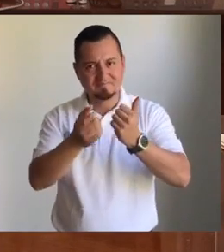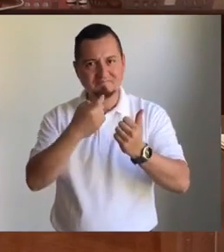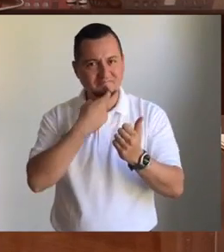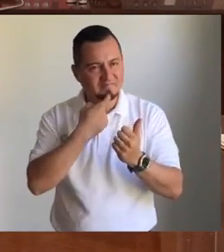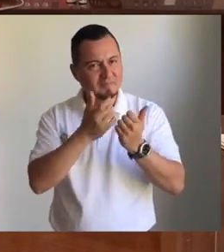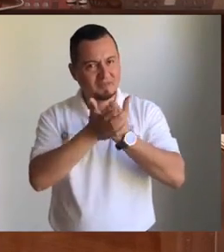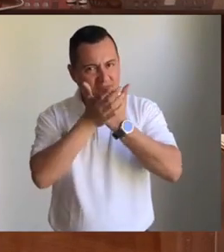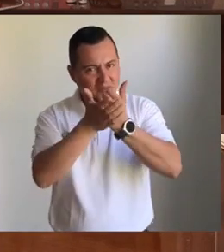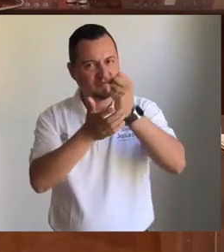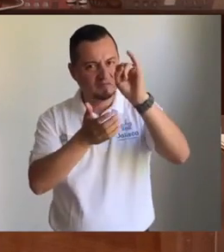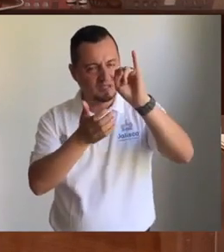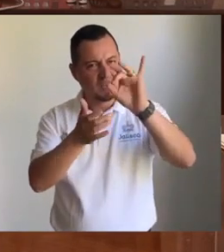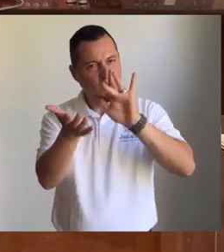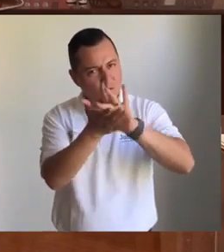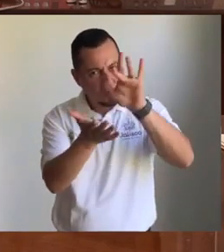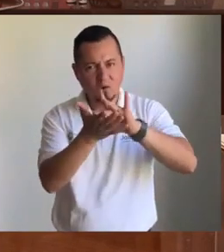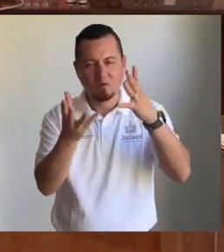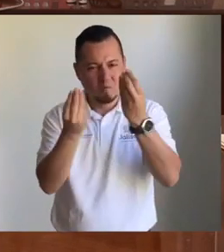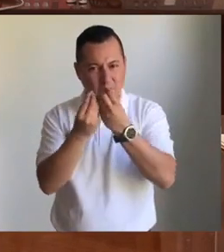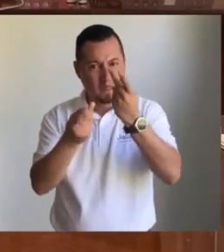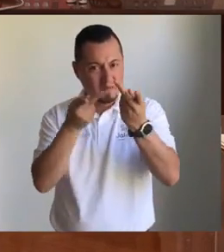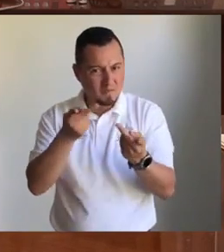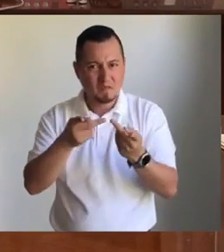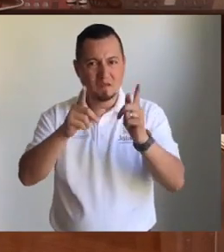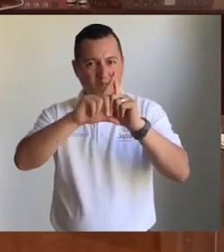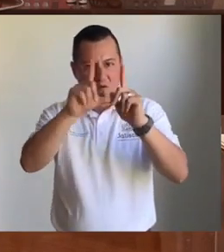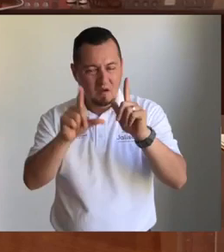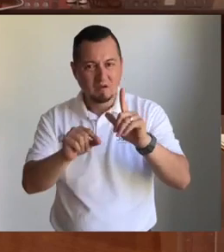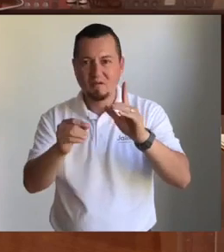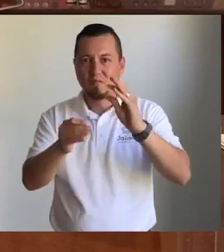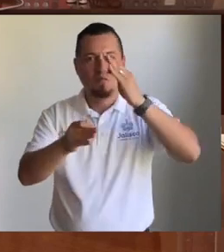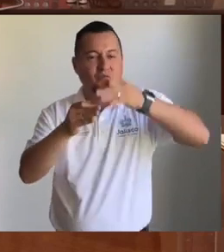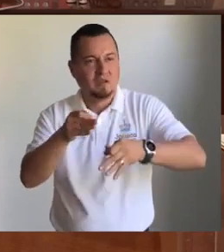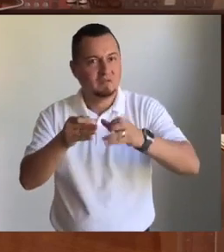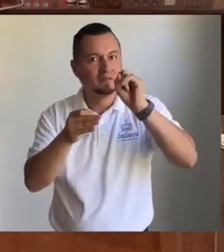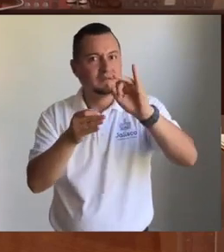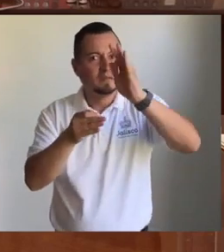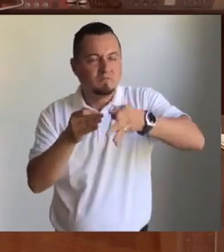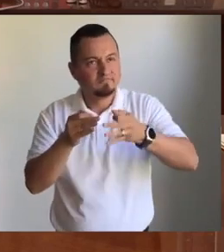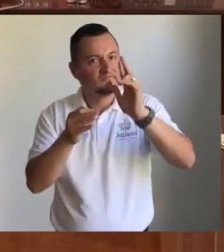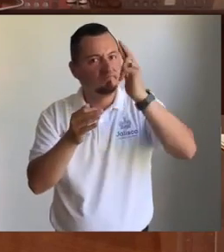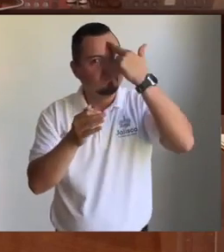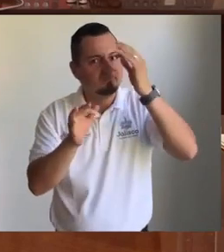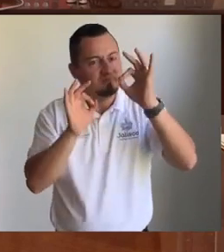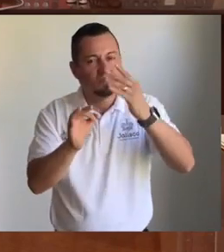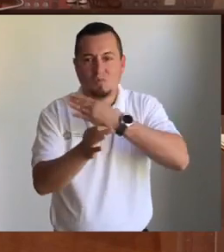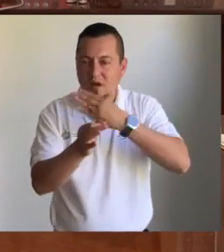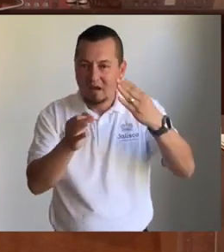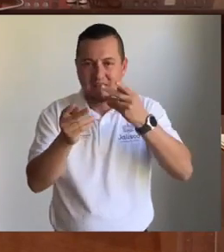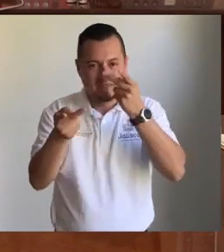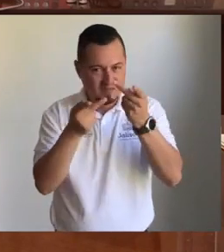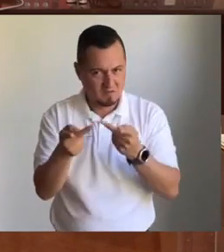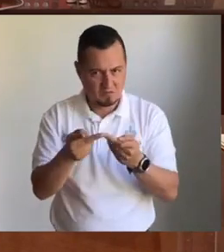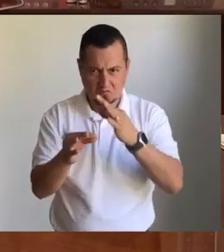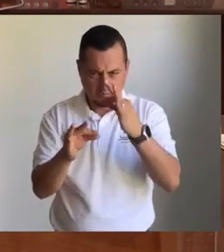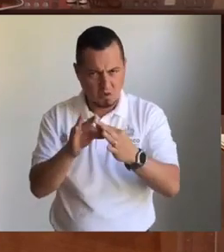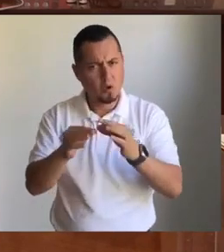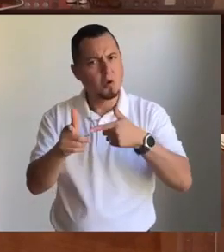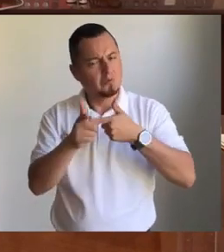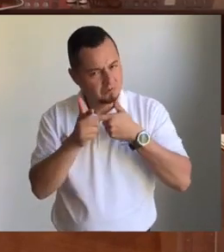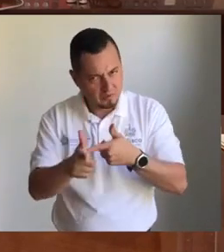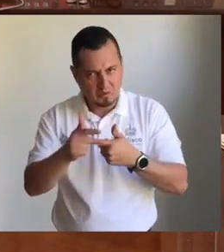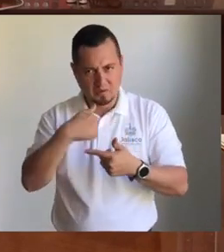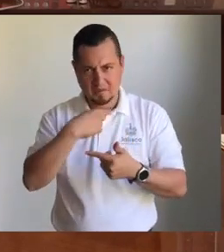al presidente Andrés Manuel López Obrador para que en esta etapa pudiéramos hacer las cosas de manera coordinada. Y quiero hoy refrendar